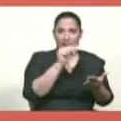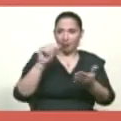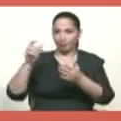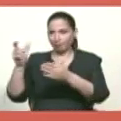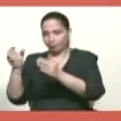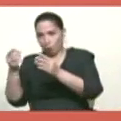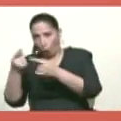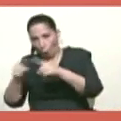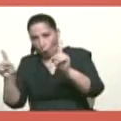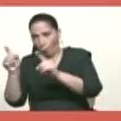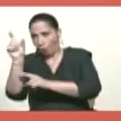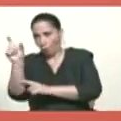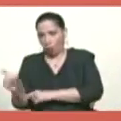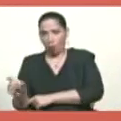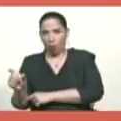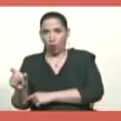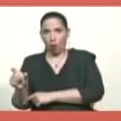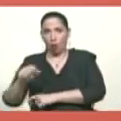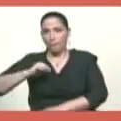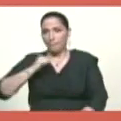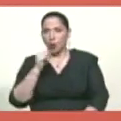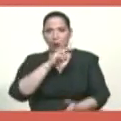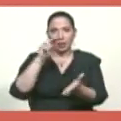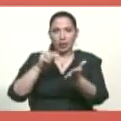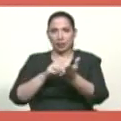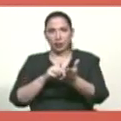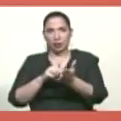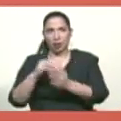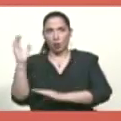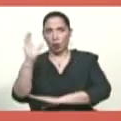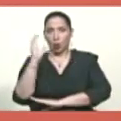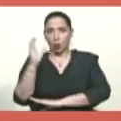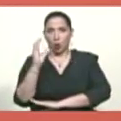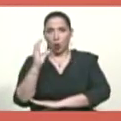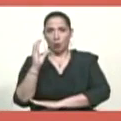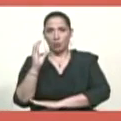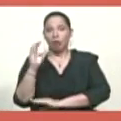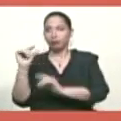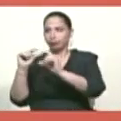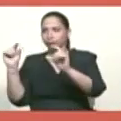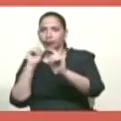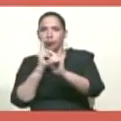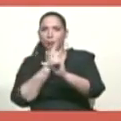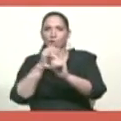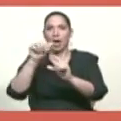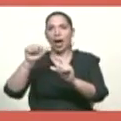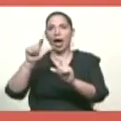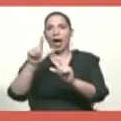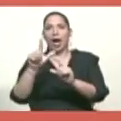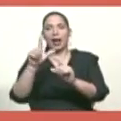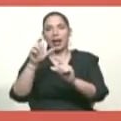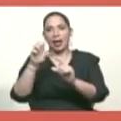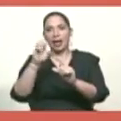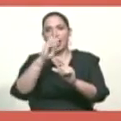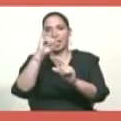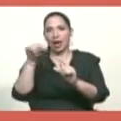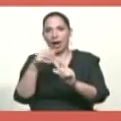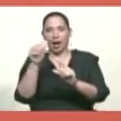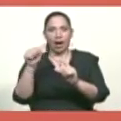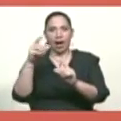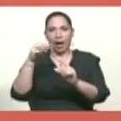de la Policía Nacional de Colombia de alias Alejandro. Ya tenemos plenamente identificado pero forma parte de la